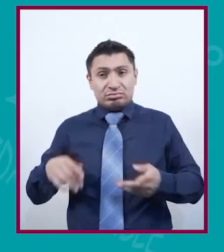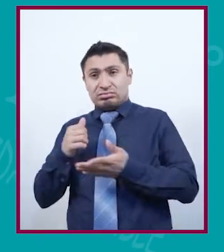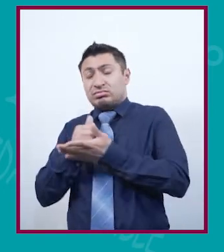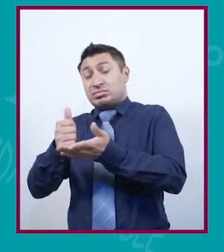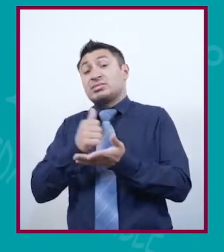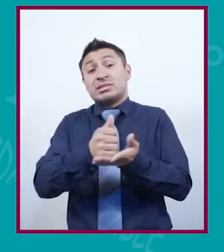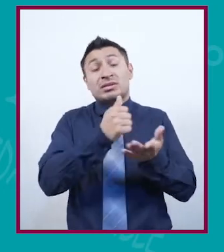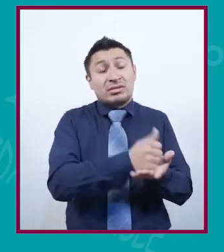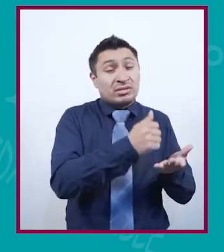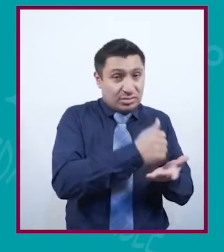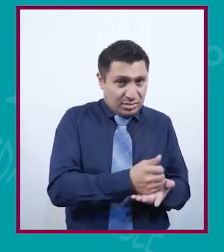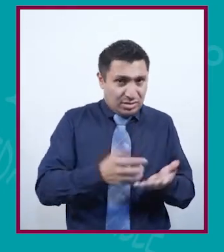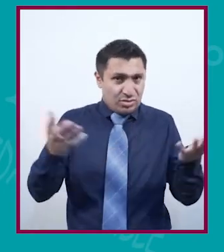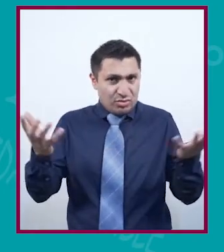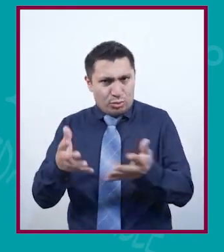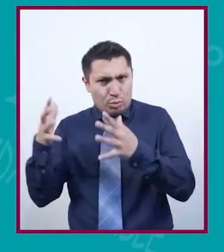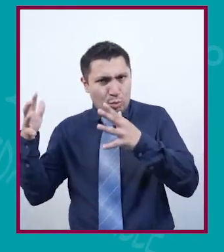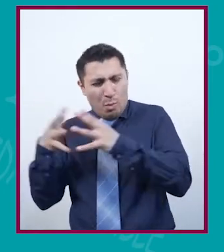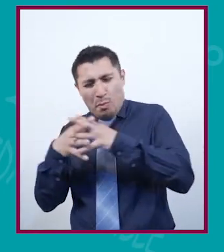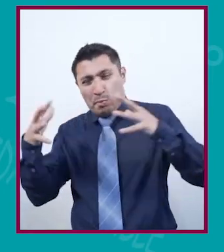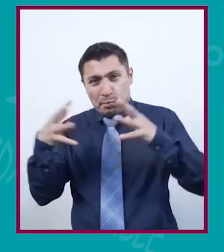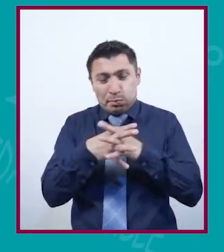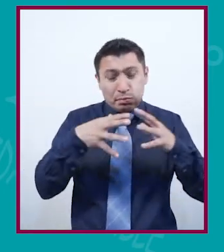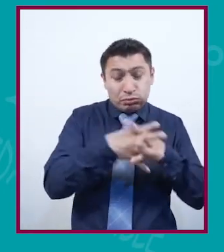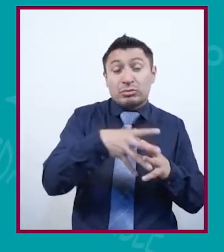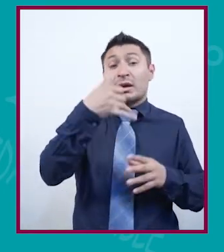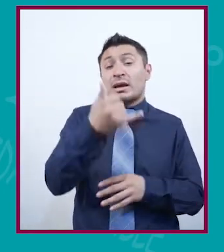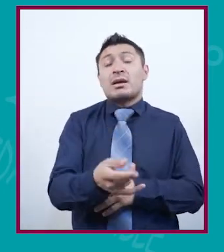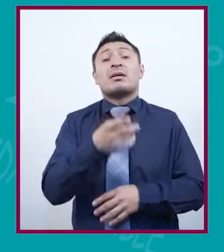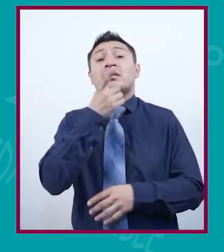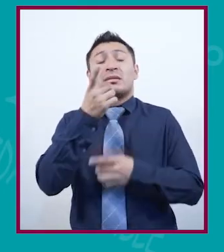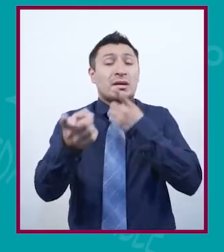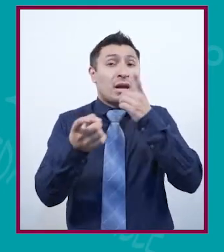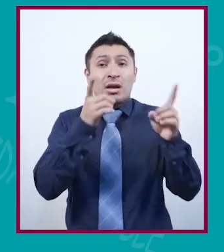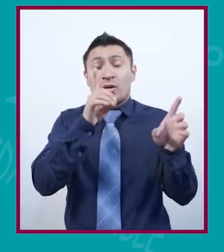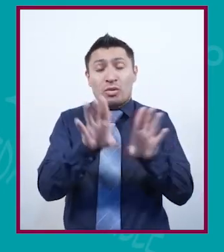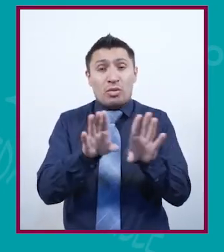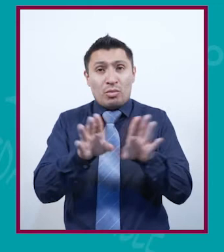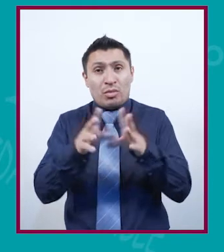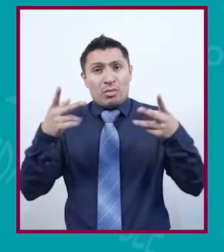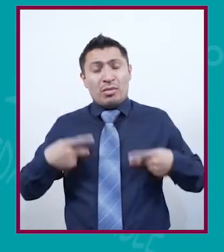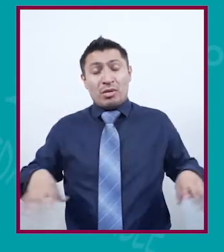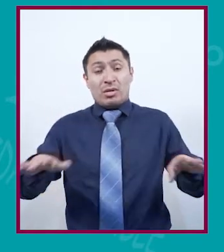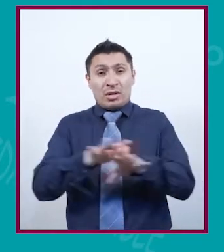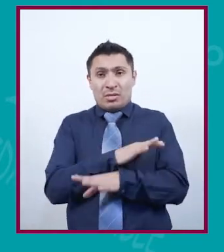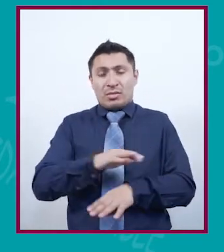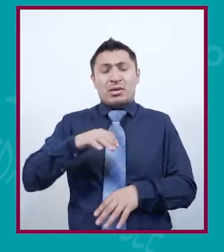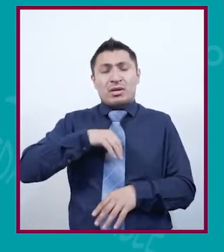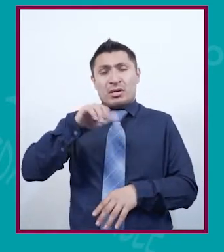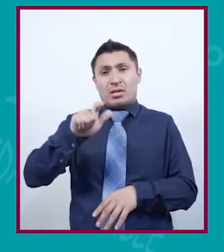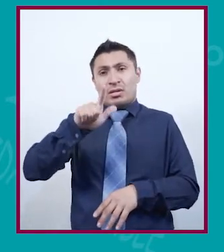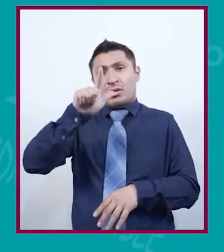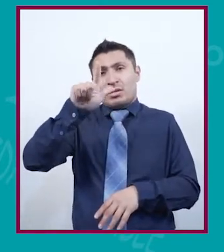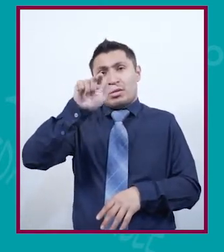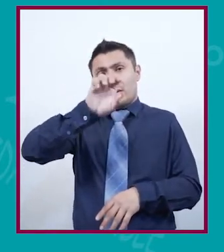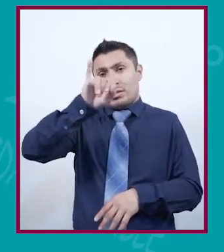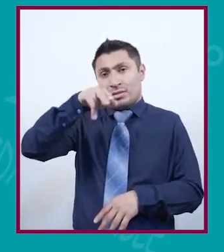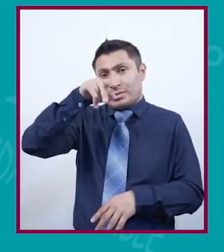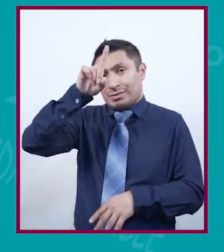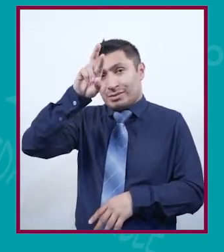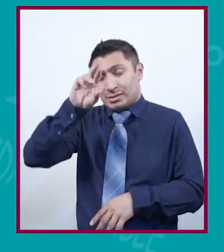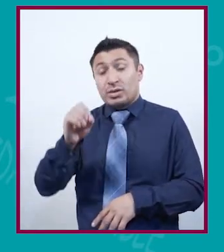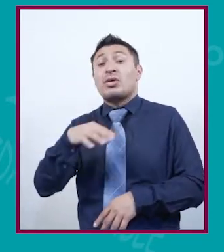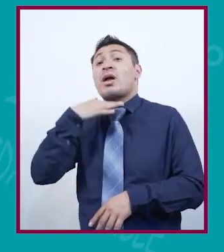ayudando a la producción de guerra, y discursivamente como agentes de cambio. Tenemos el ejemplo de Alemania,